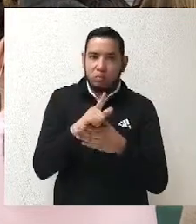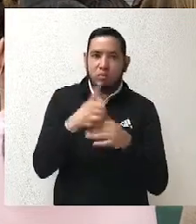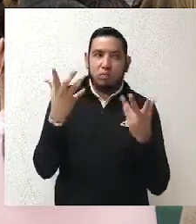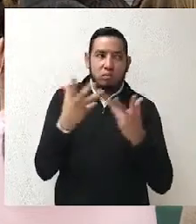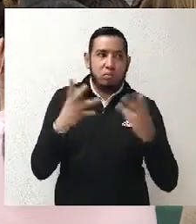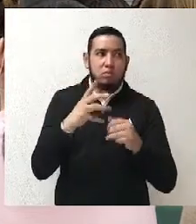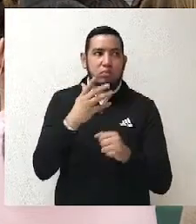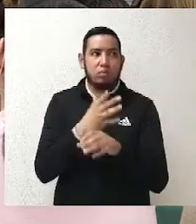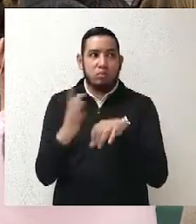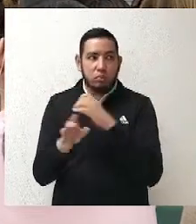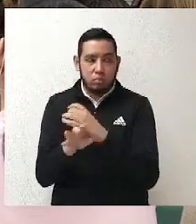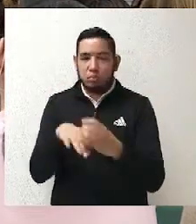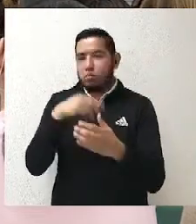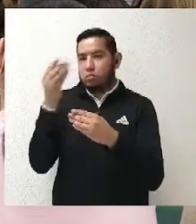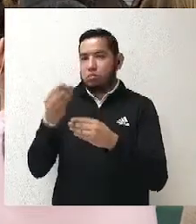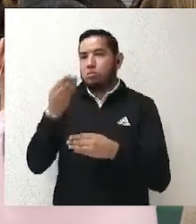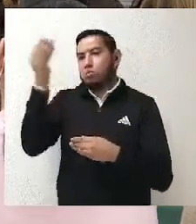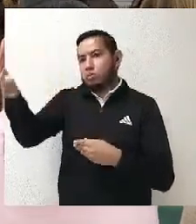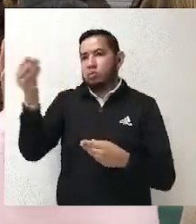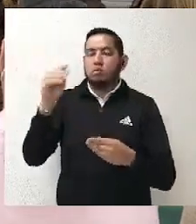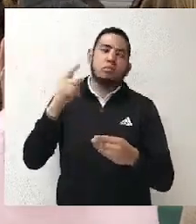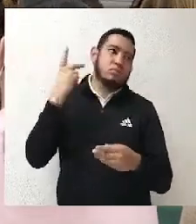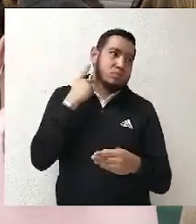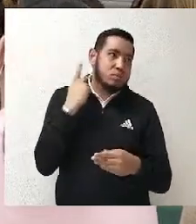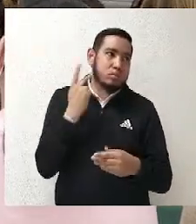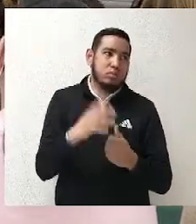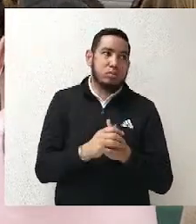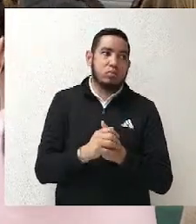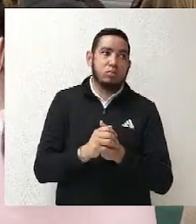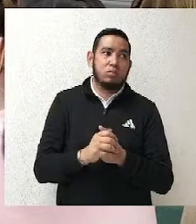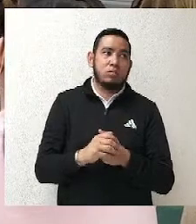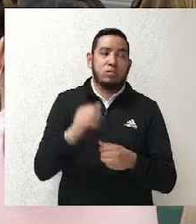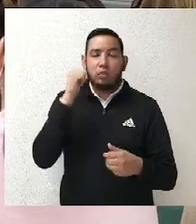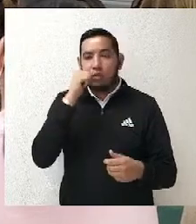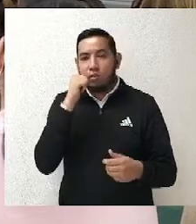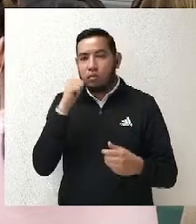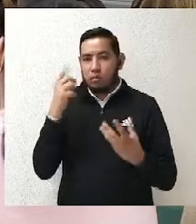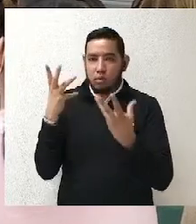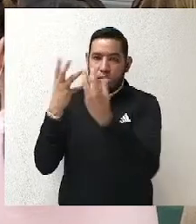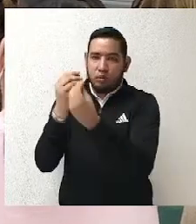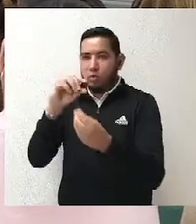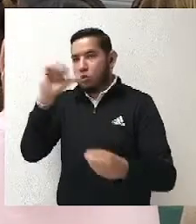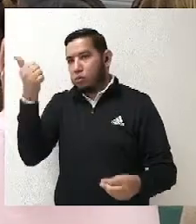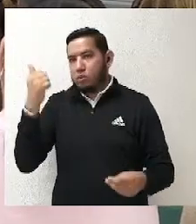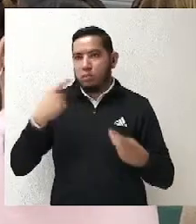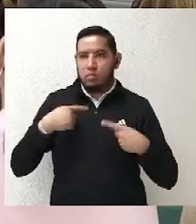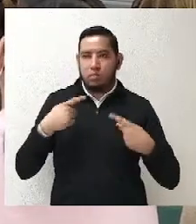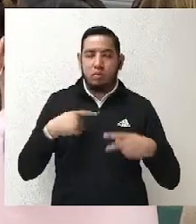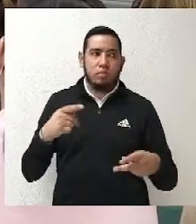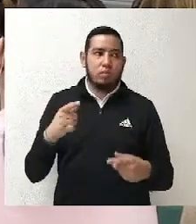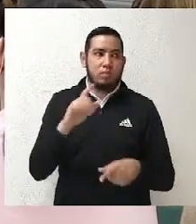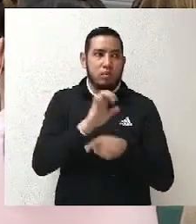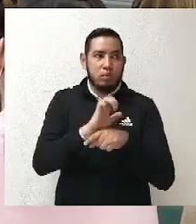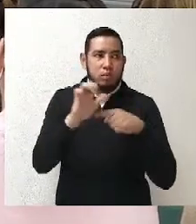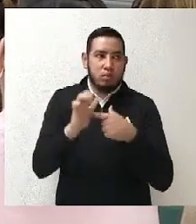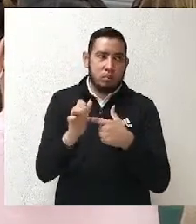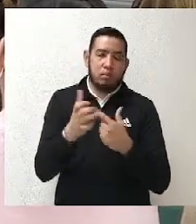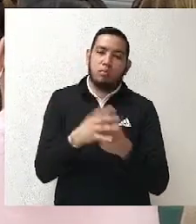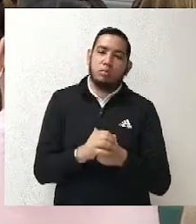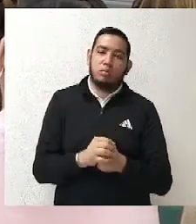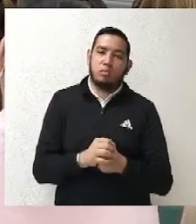encuestas de las cuales hablaba la parte actora habían sucedido con anterioridad a todo este proceso. Entonces, eran